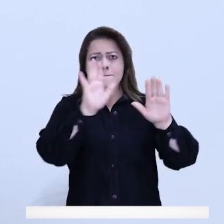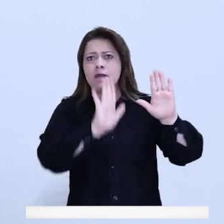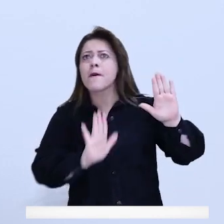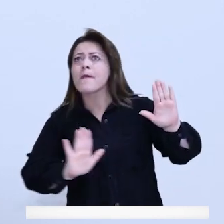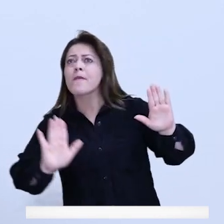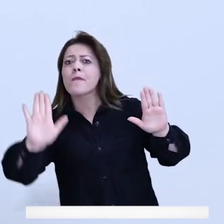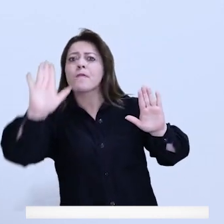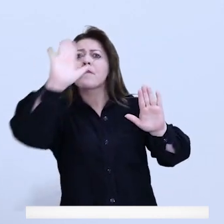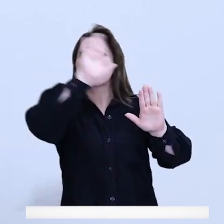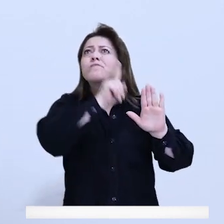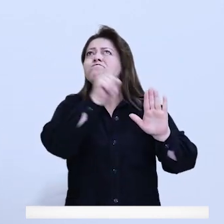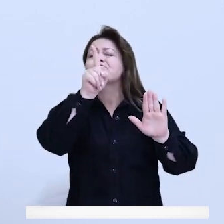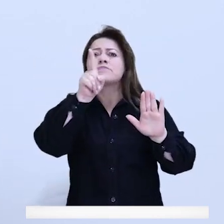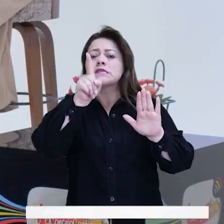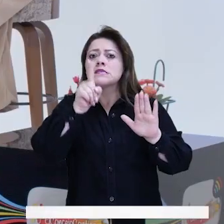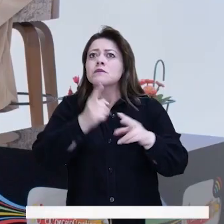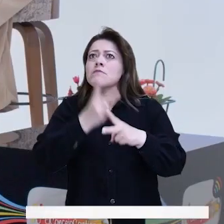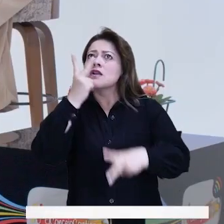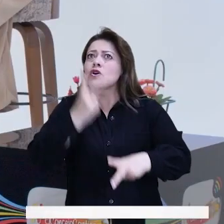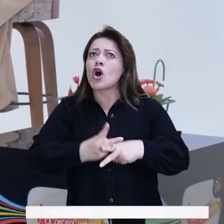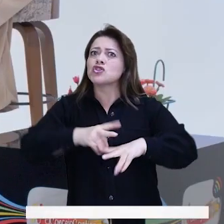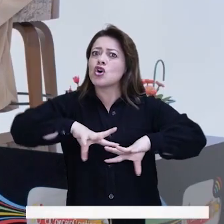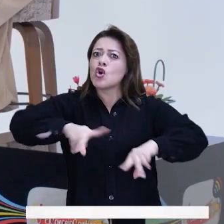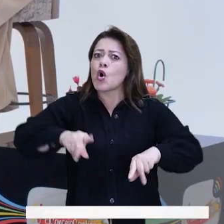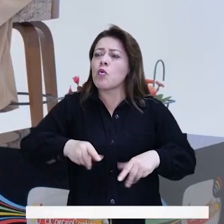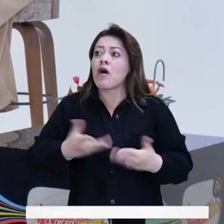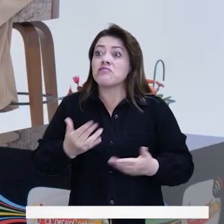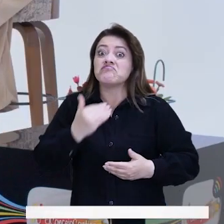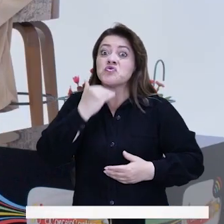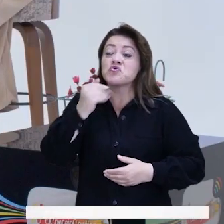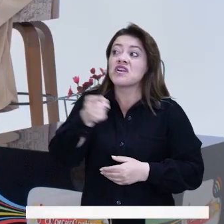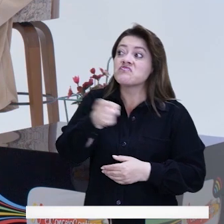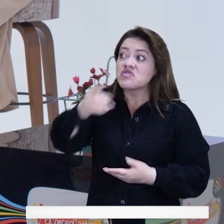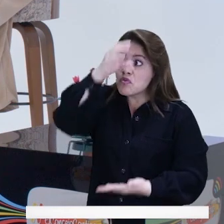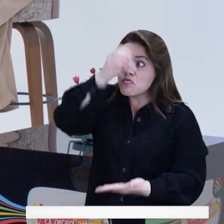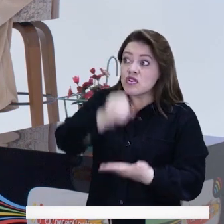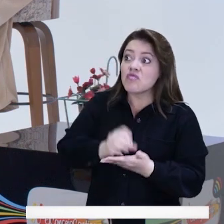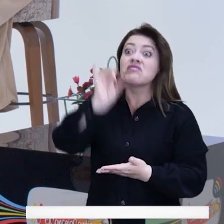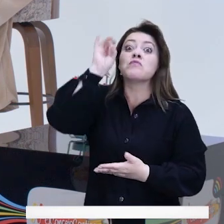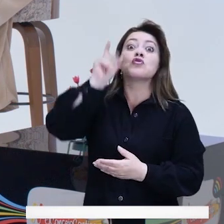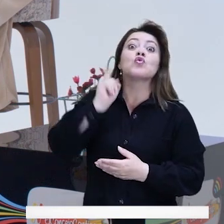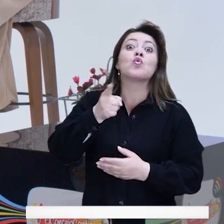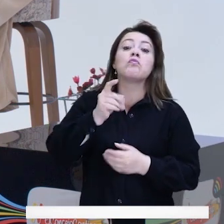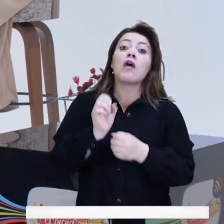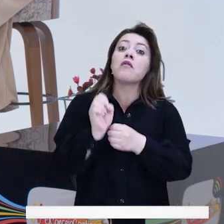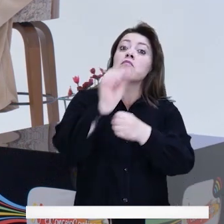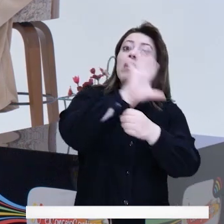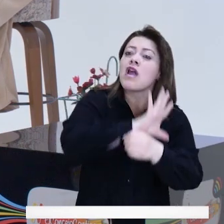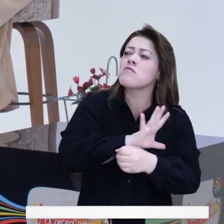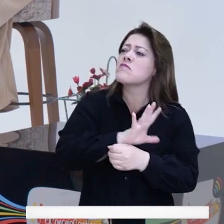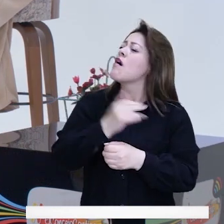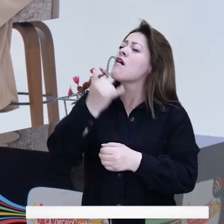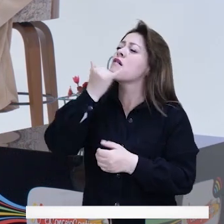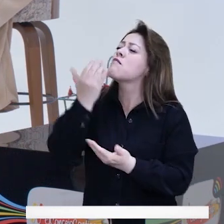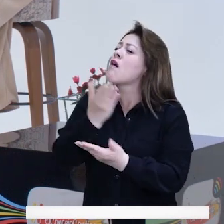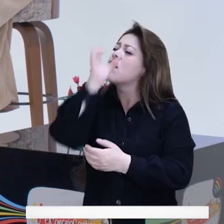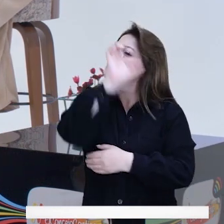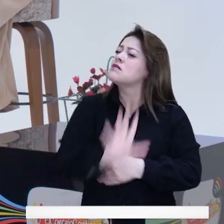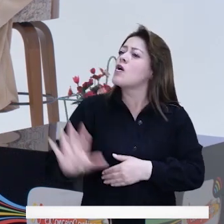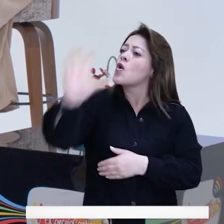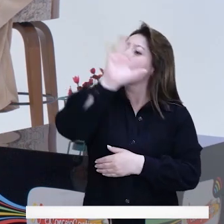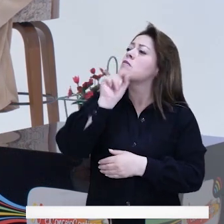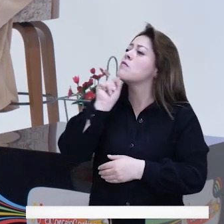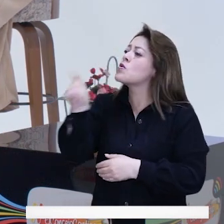a lo largo del territorio colombiano. Es quizás alguna herencia que nos dejó la pandemia. ¿Qué sienten ustedes? Porque Colombia ya no está